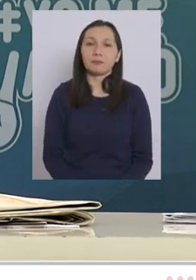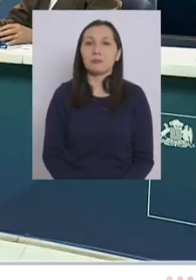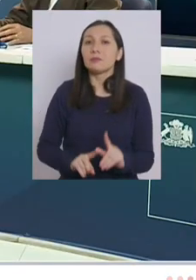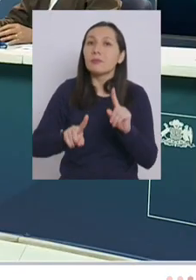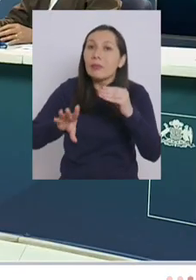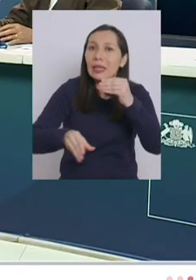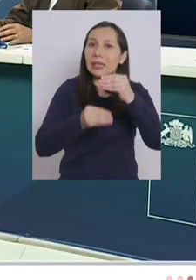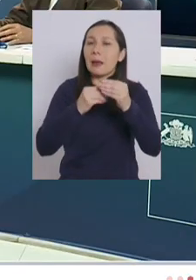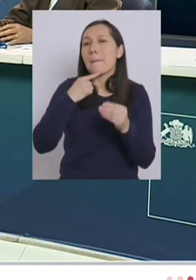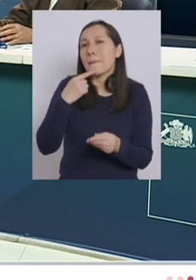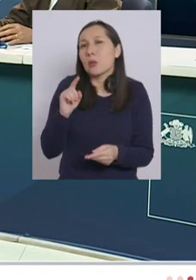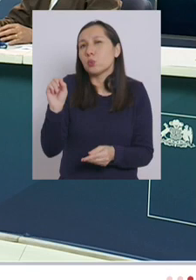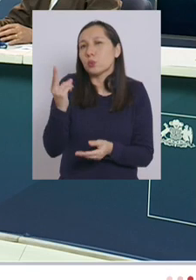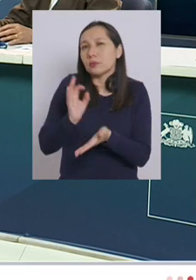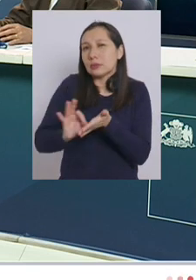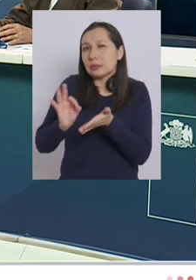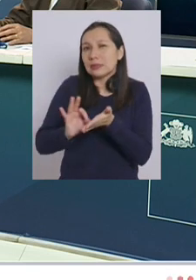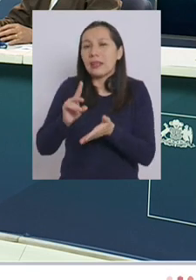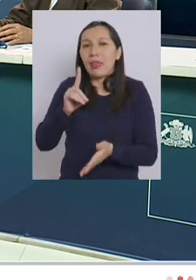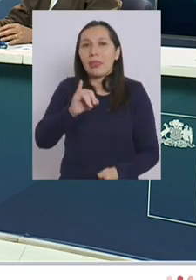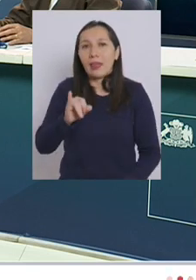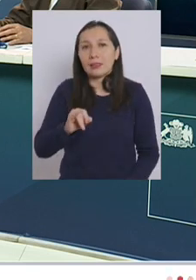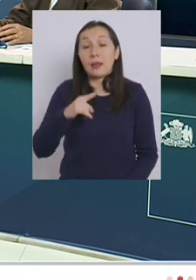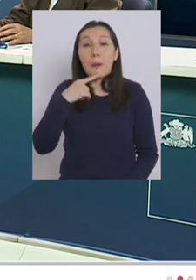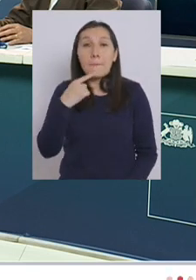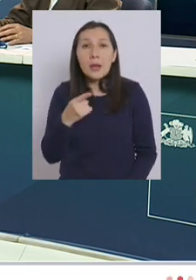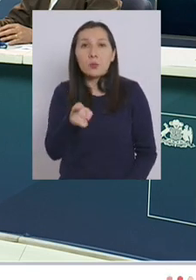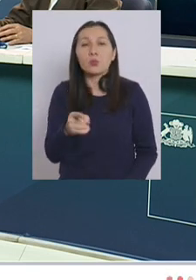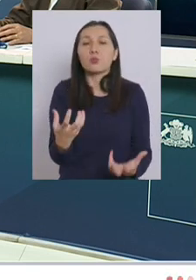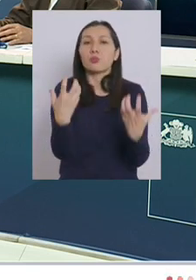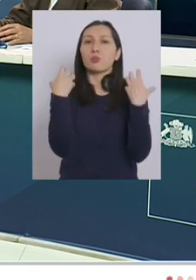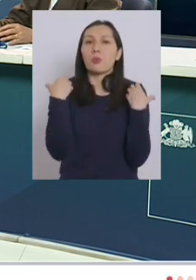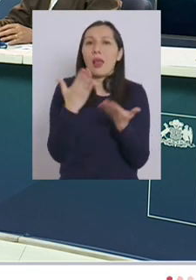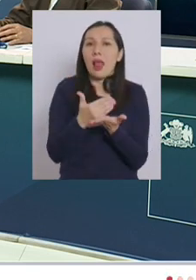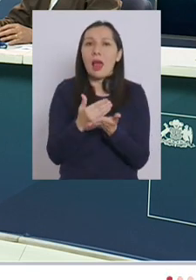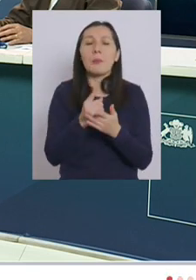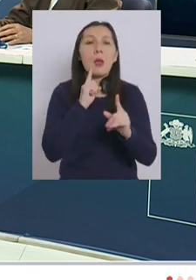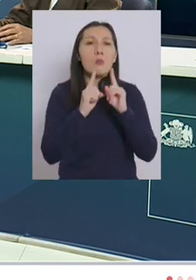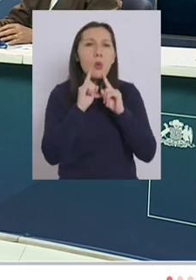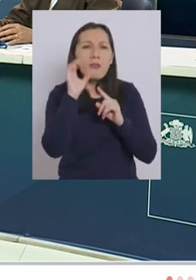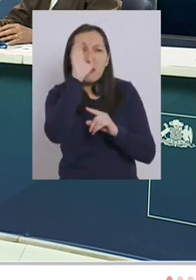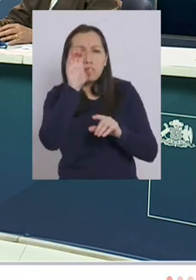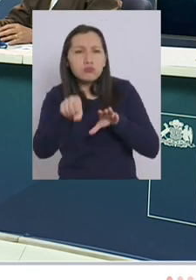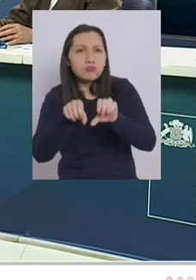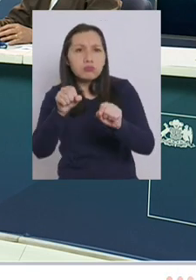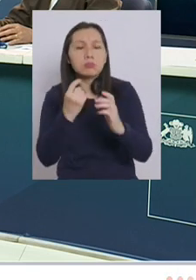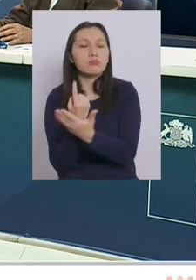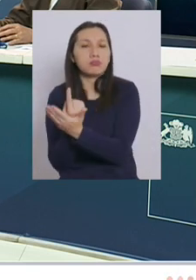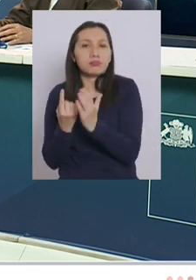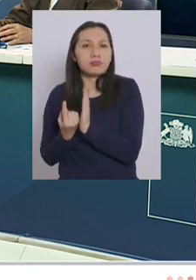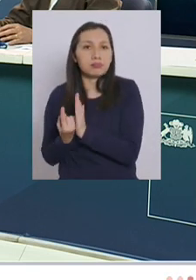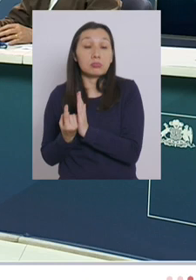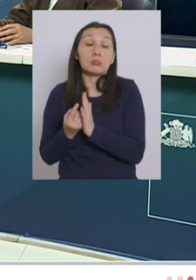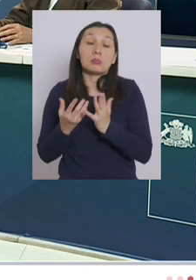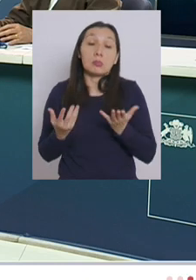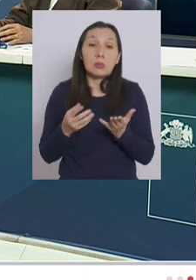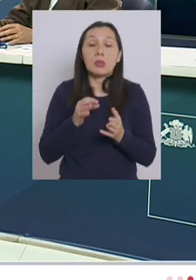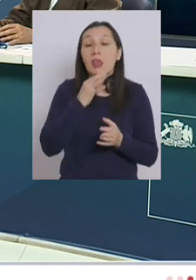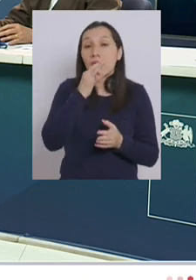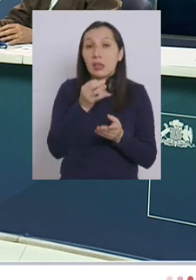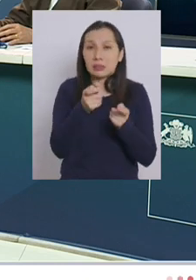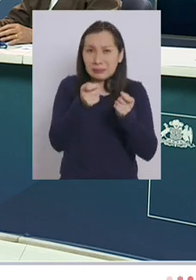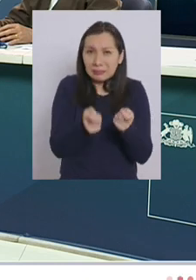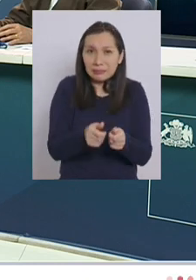agregar una pregunta a la subsecretaria Daza considerando que está a cargo de la estrategia de testeo trazabilidad y aislamiento bueno que a juicio de los